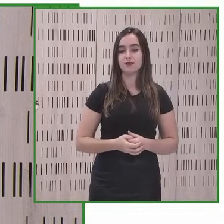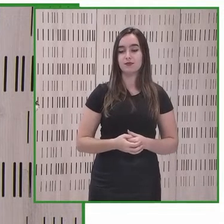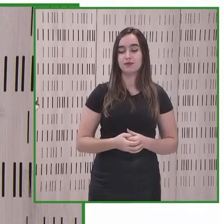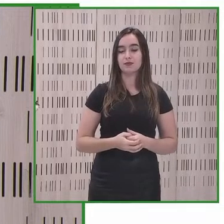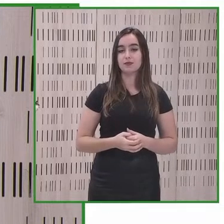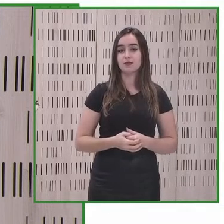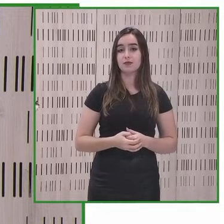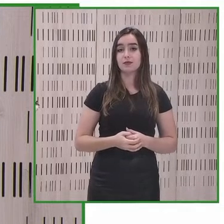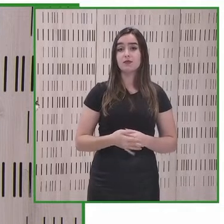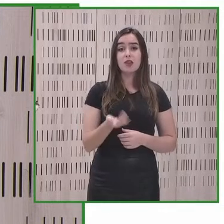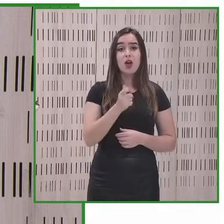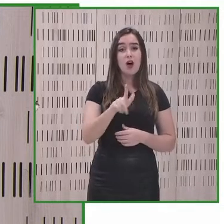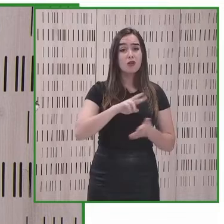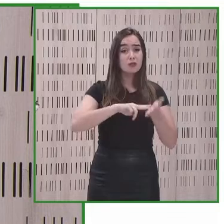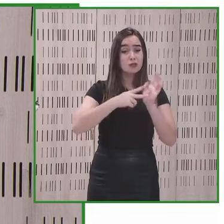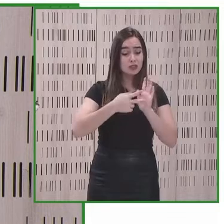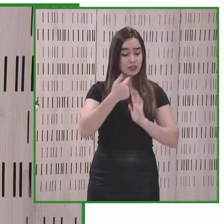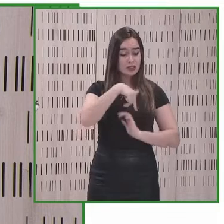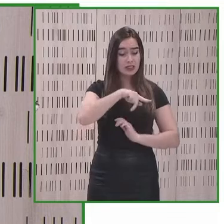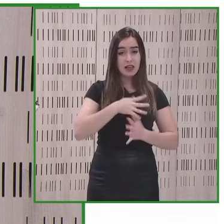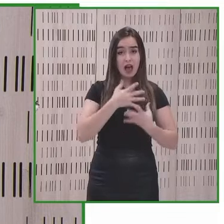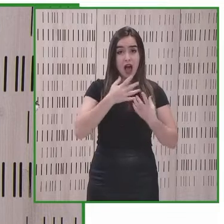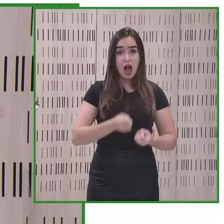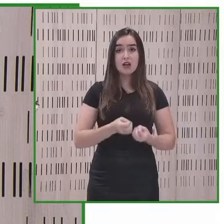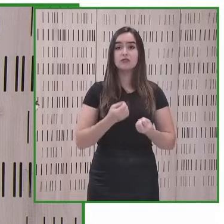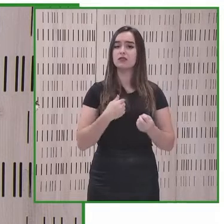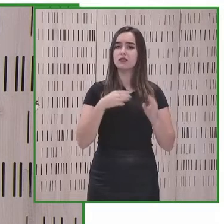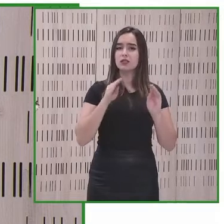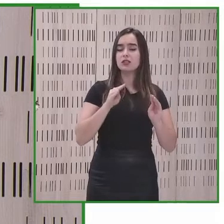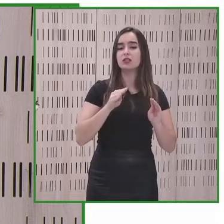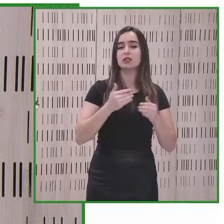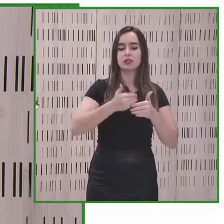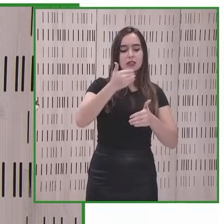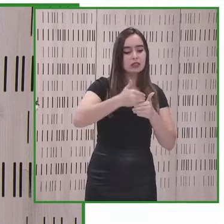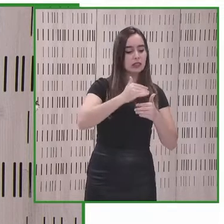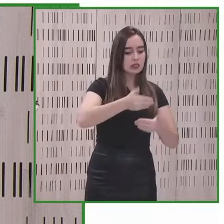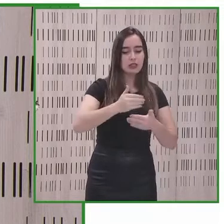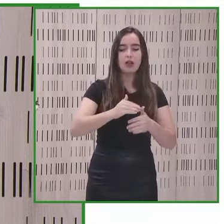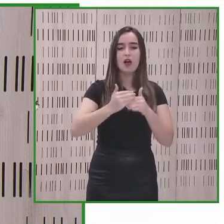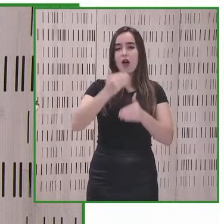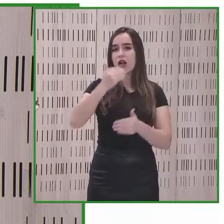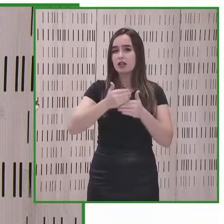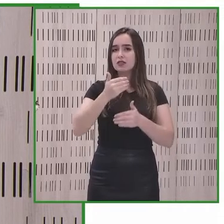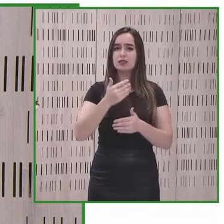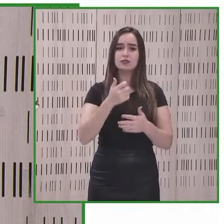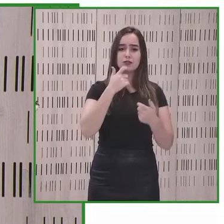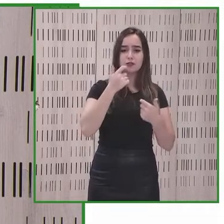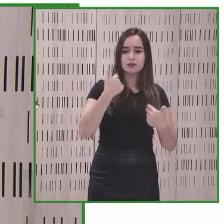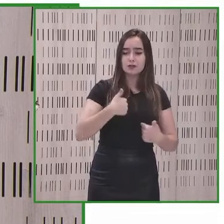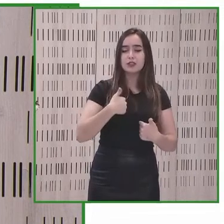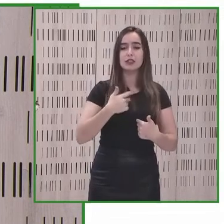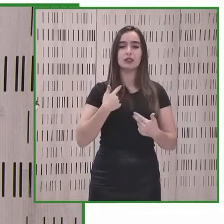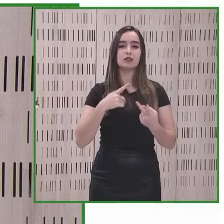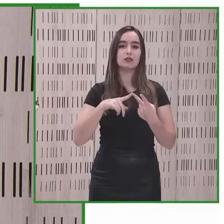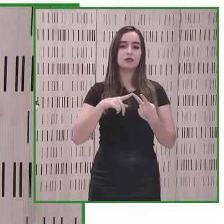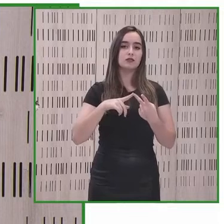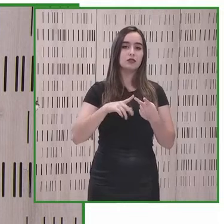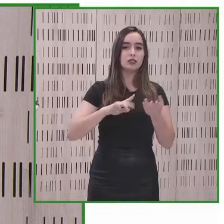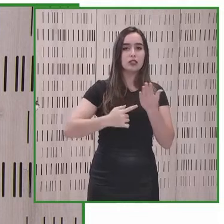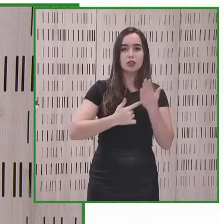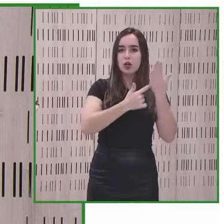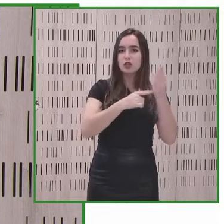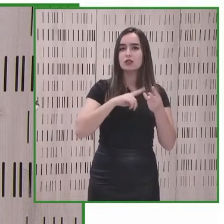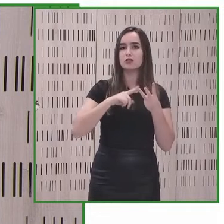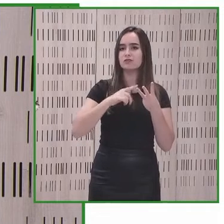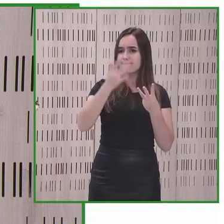las iniciativas que tenemos que tenemos de formación de empleo de eliminación de barreras barreras físicas barreras tecnológicas barreras mentales que son las principales todas tienen